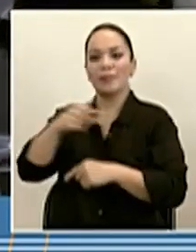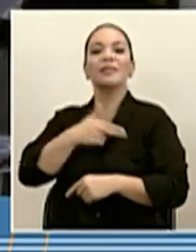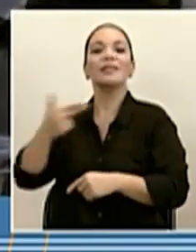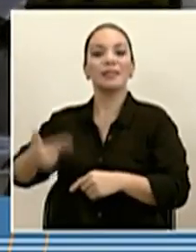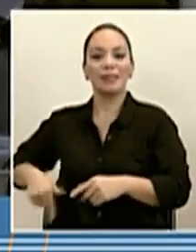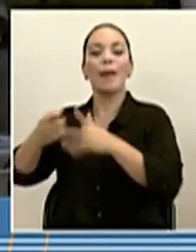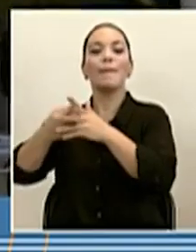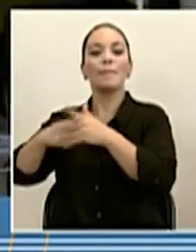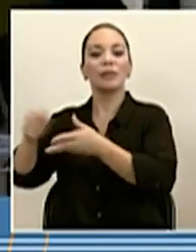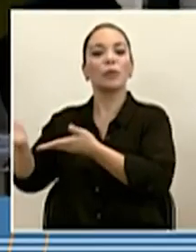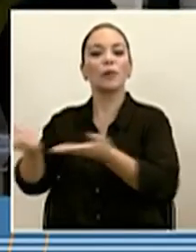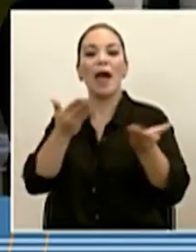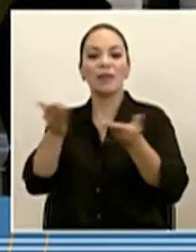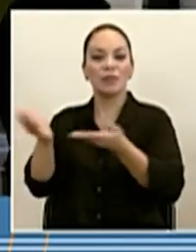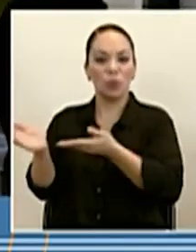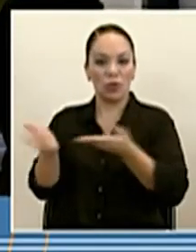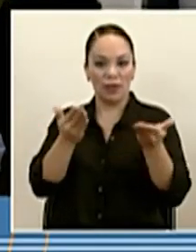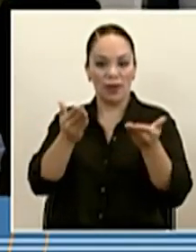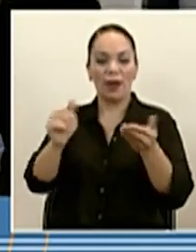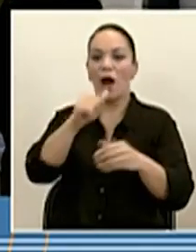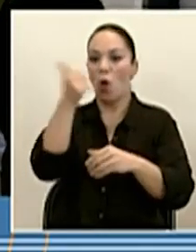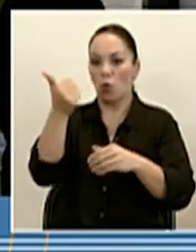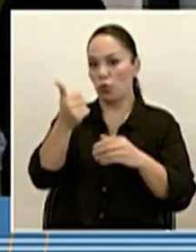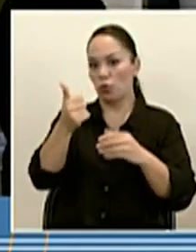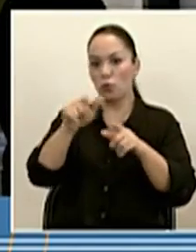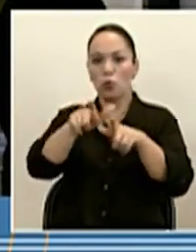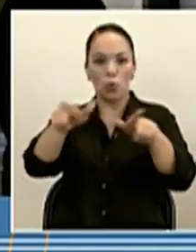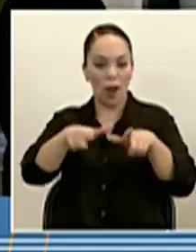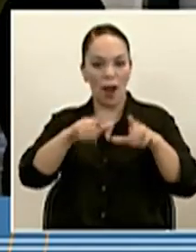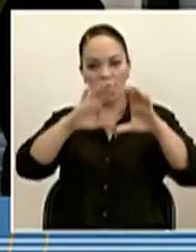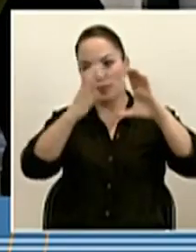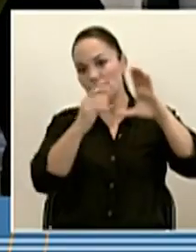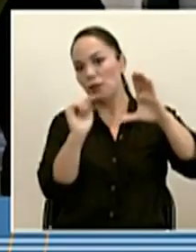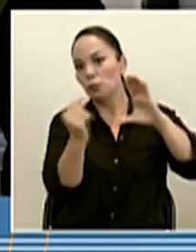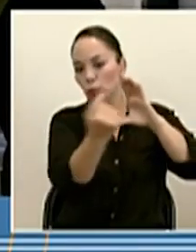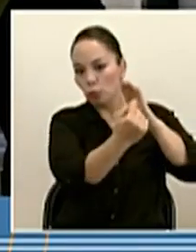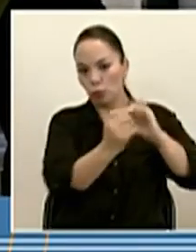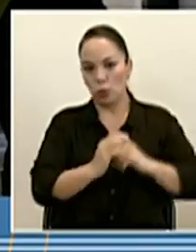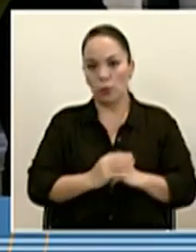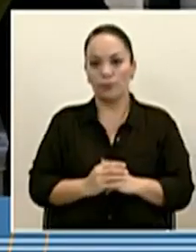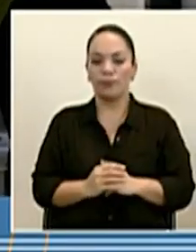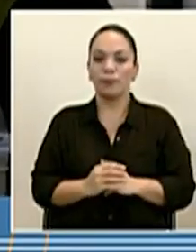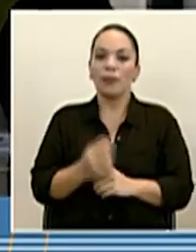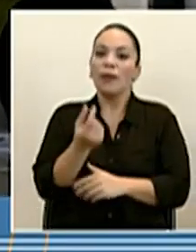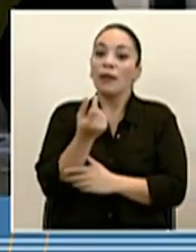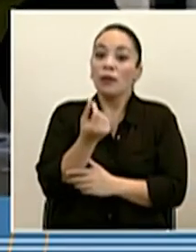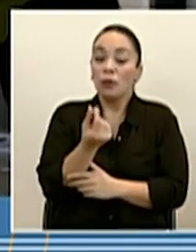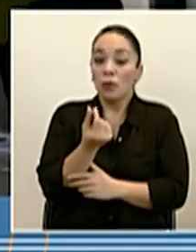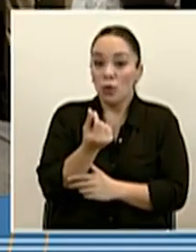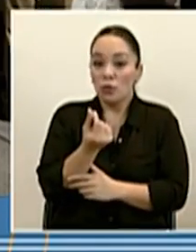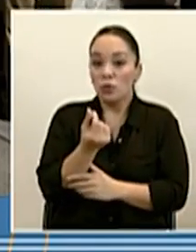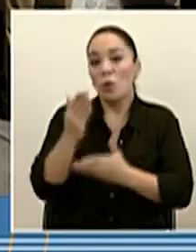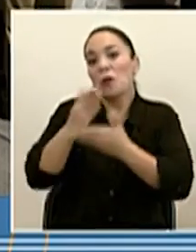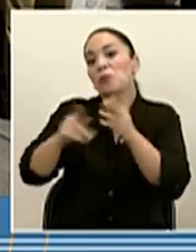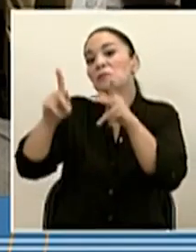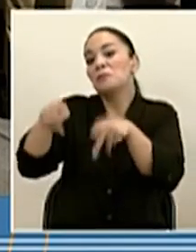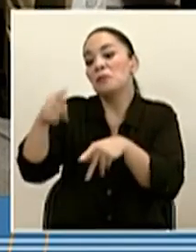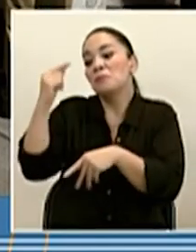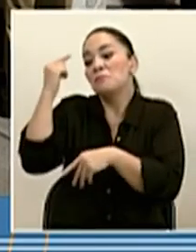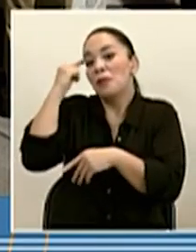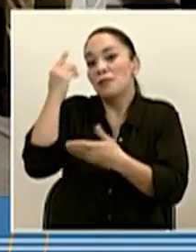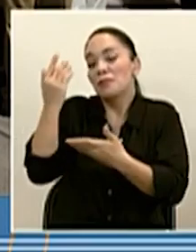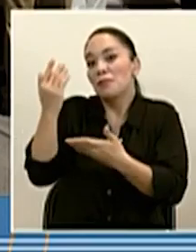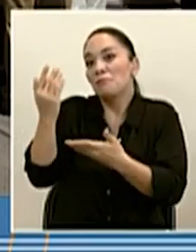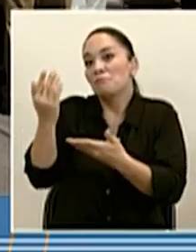exportarle al resto del mundo. Y ahí es donde estamos hoy. En cuanto al costo, algunos han dicho que se pudo haber